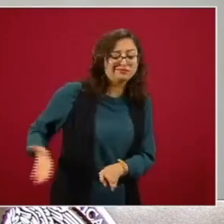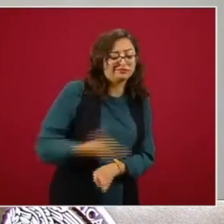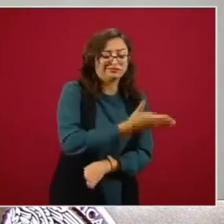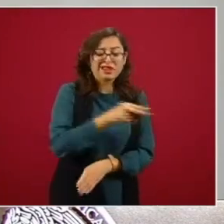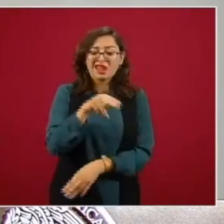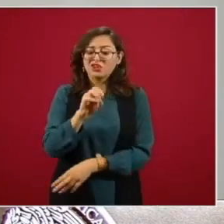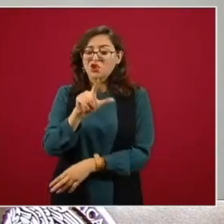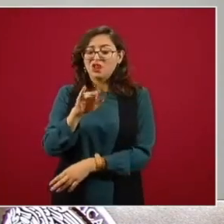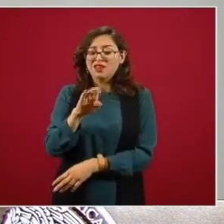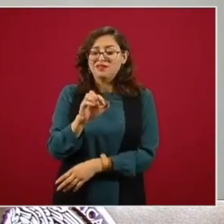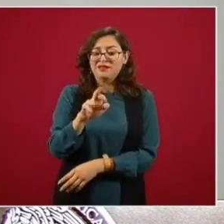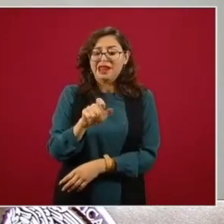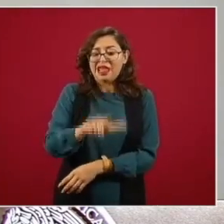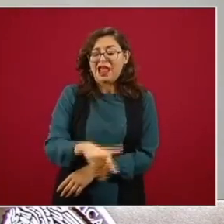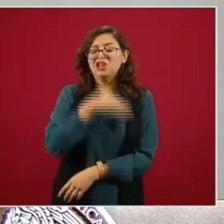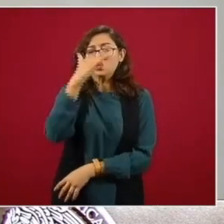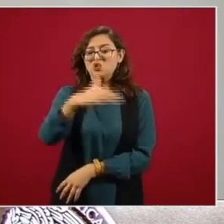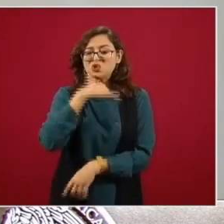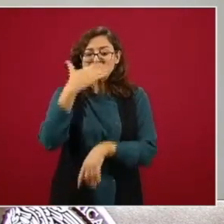conservadores